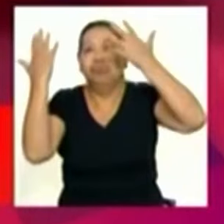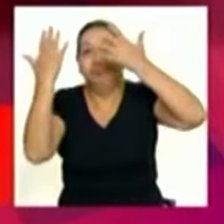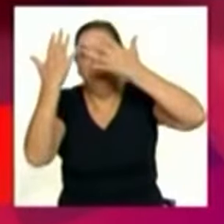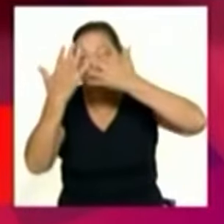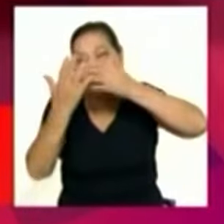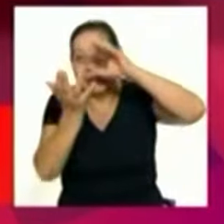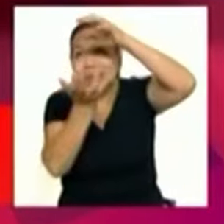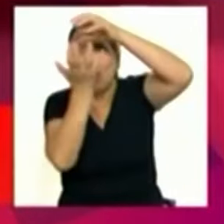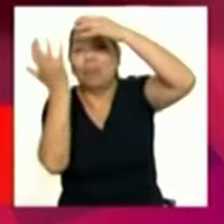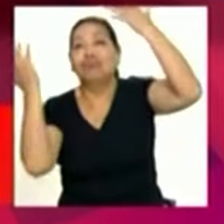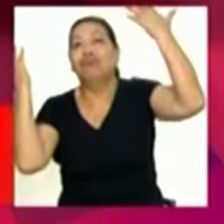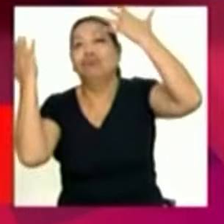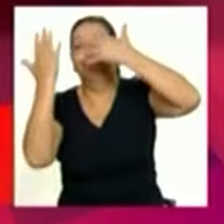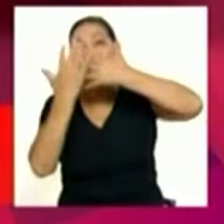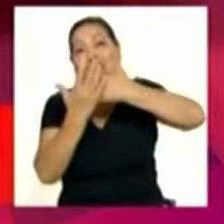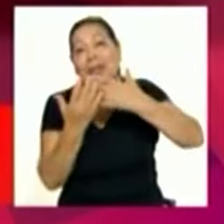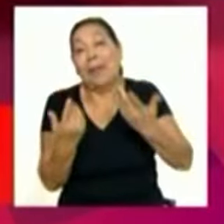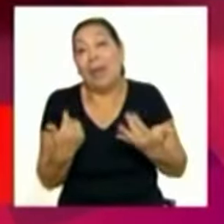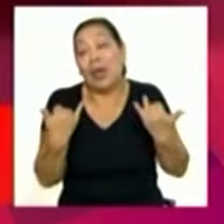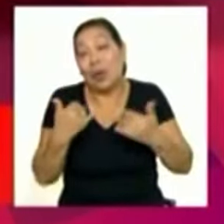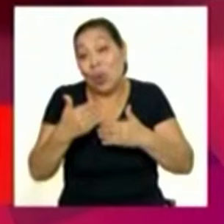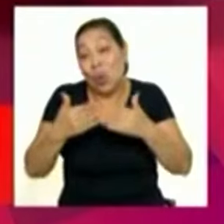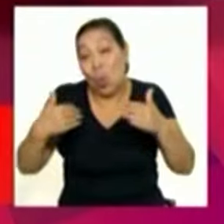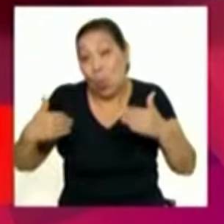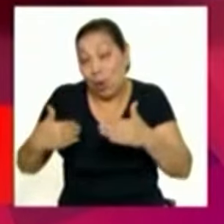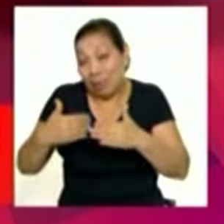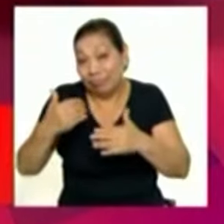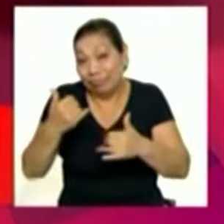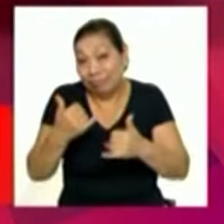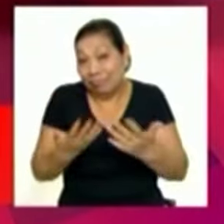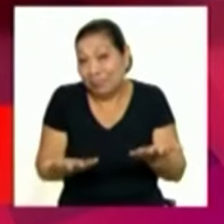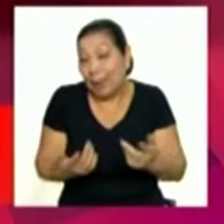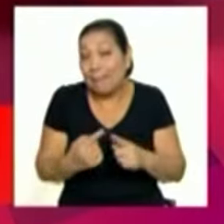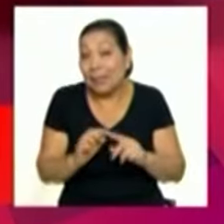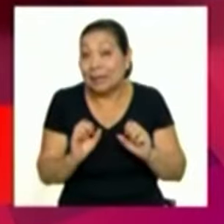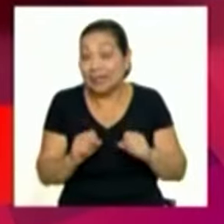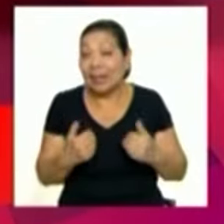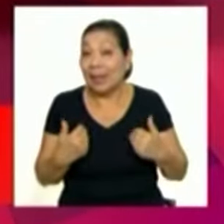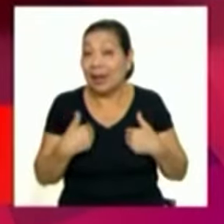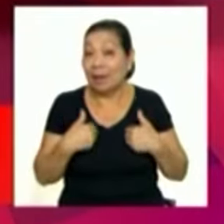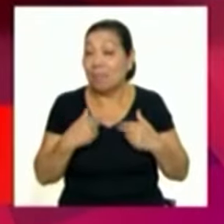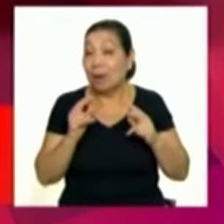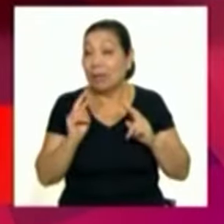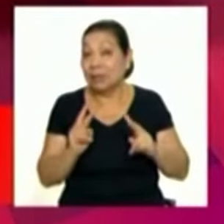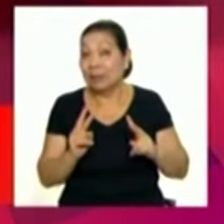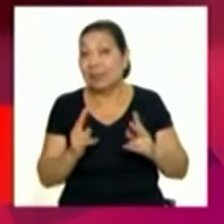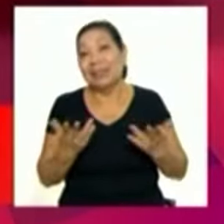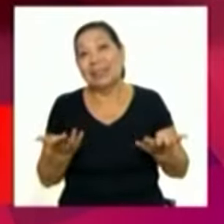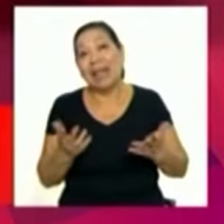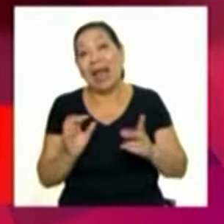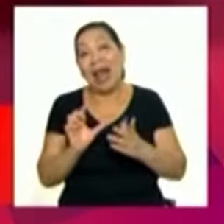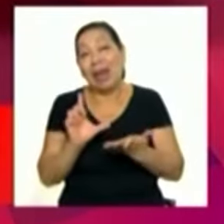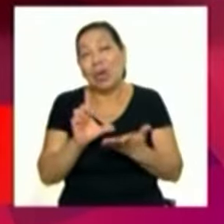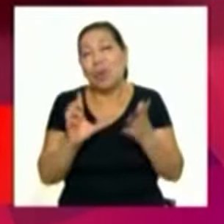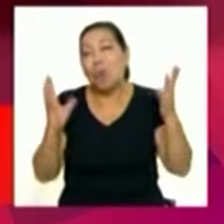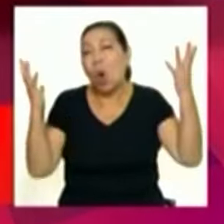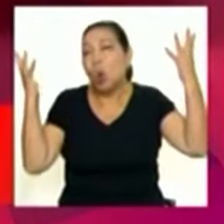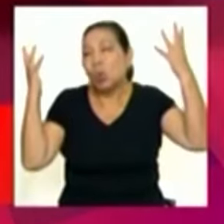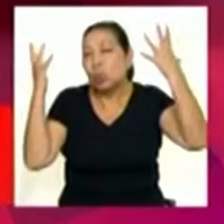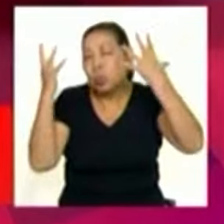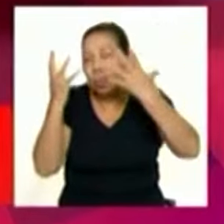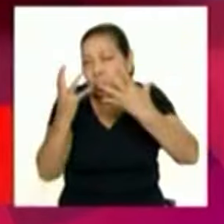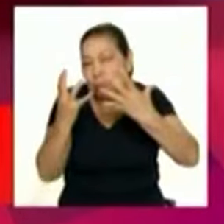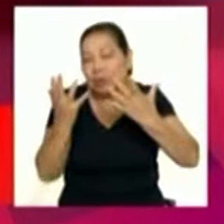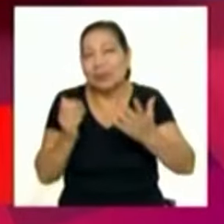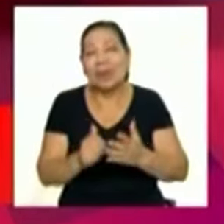ya pues ha sido ya más frecuente, en especial en estos últimos días y bueno pues tenemos el panorama de la típica Lima gris o la típica